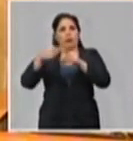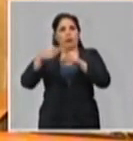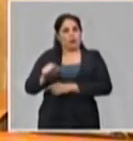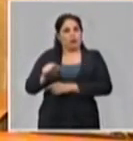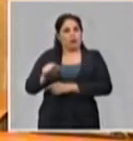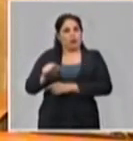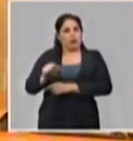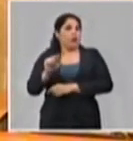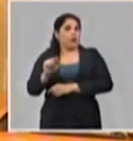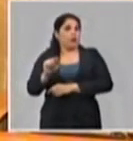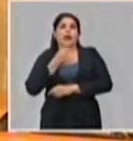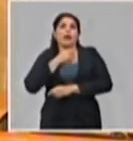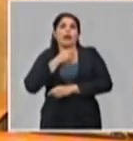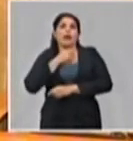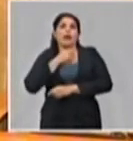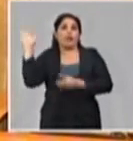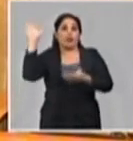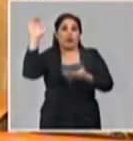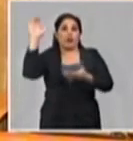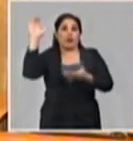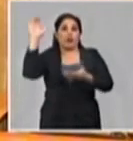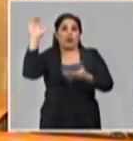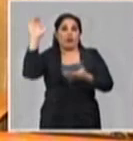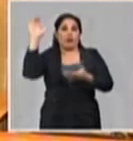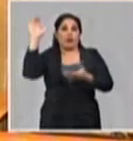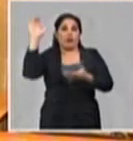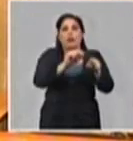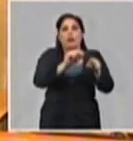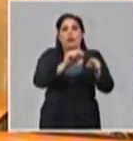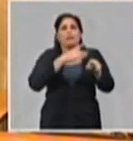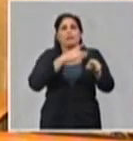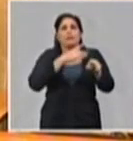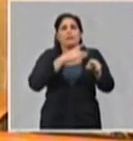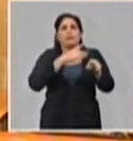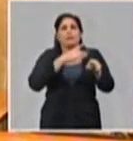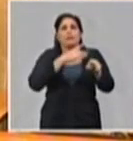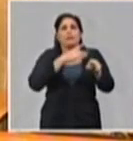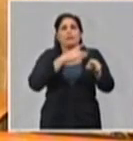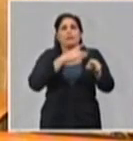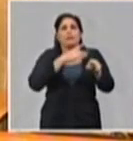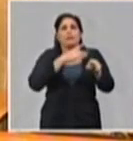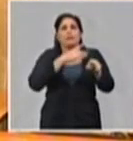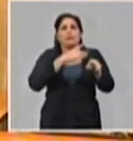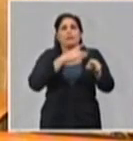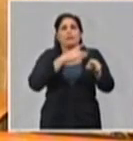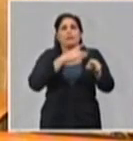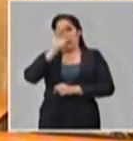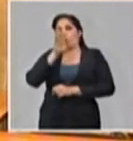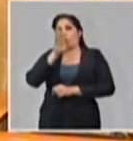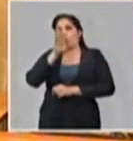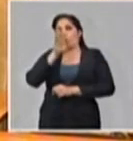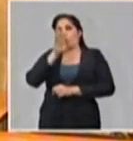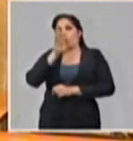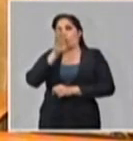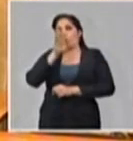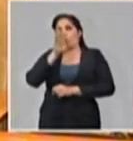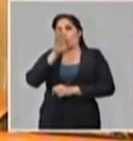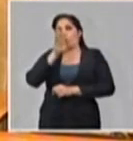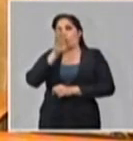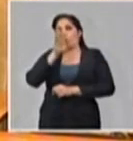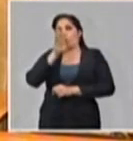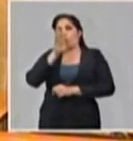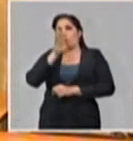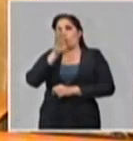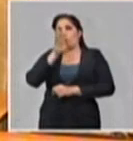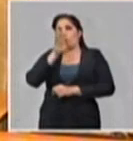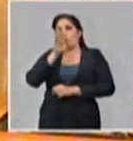aún si cuando venga del exterior cualquiera que le haga viene con síntomas respiratorios. Es